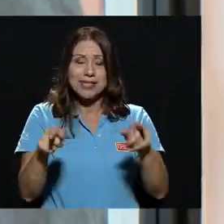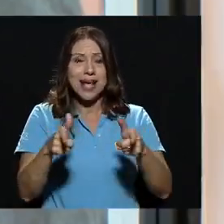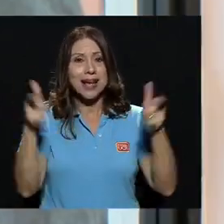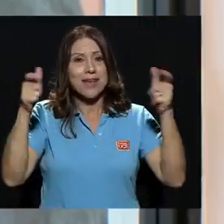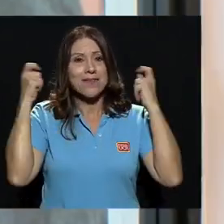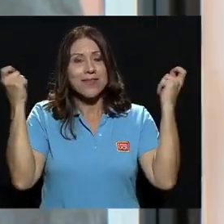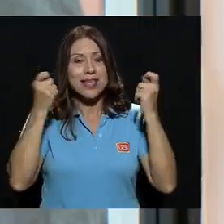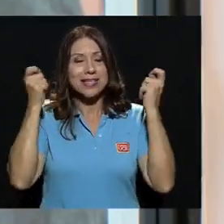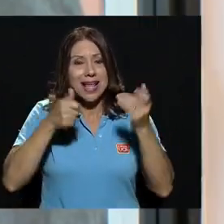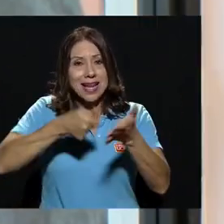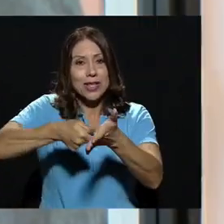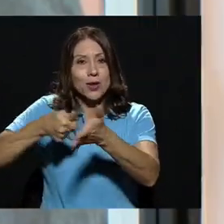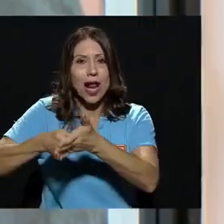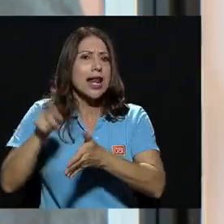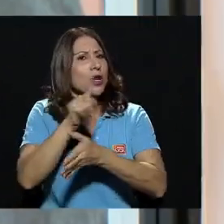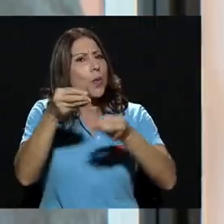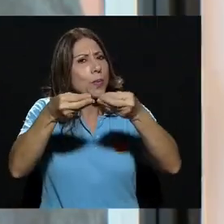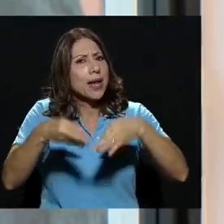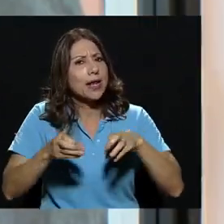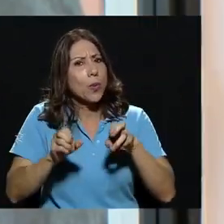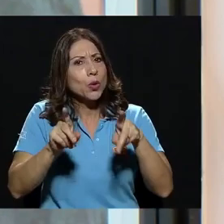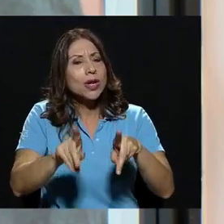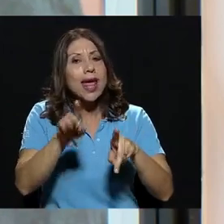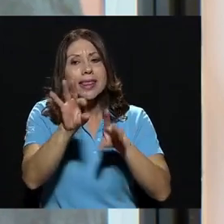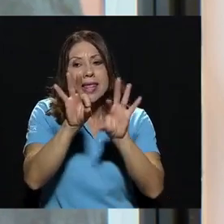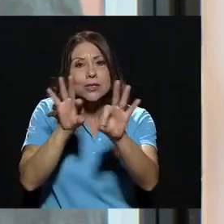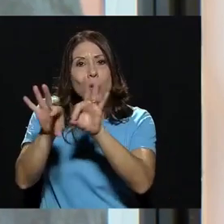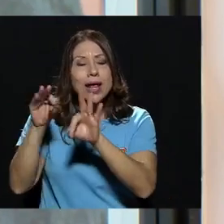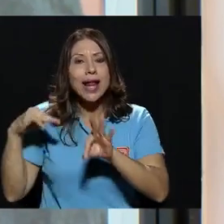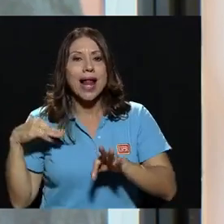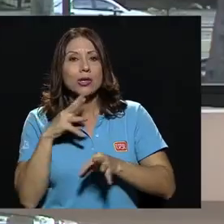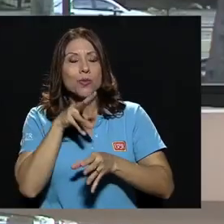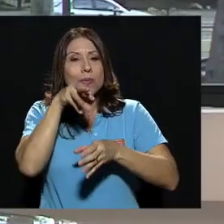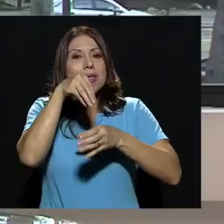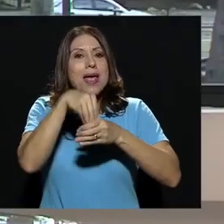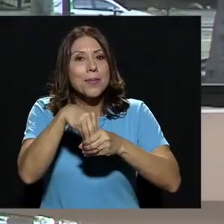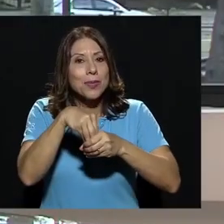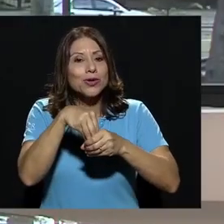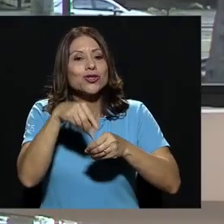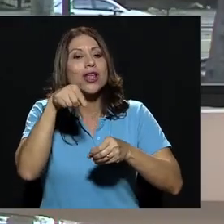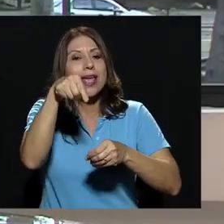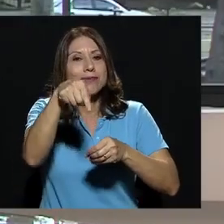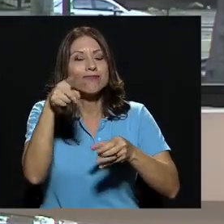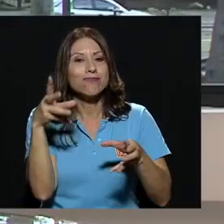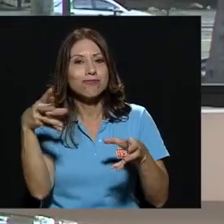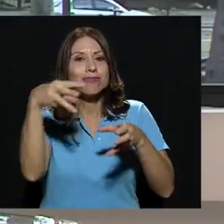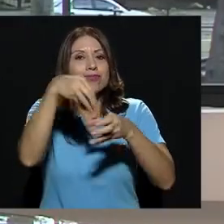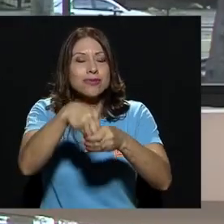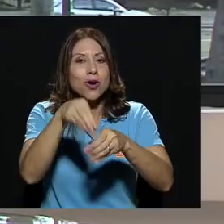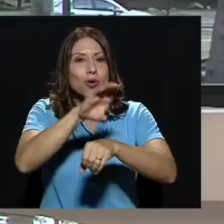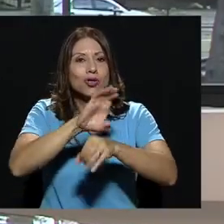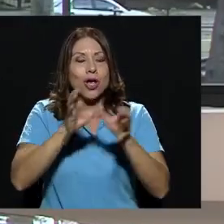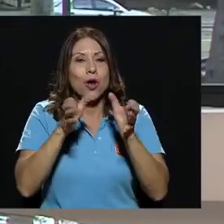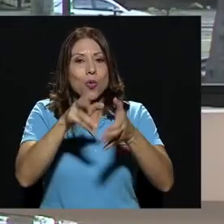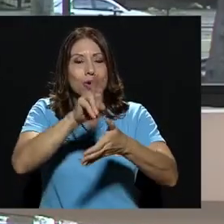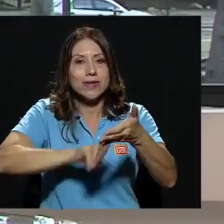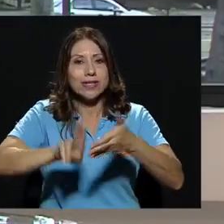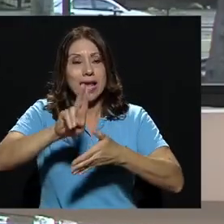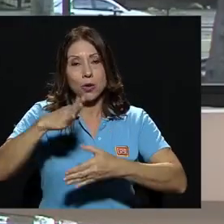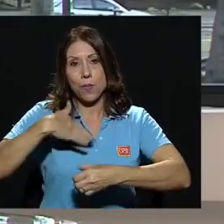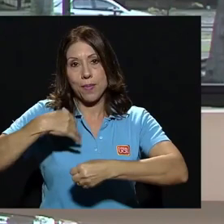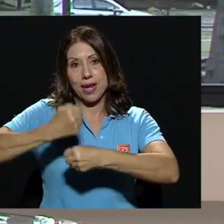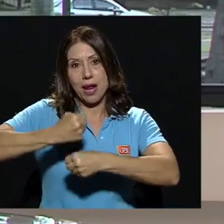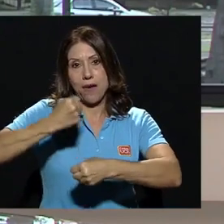No pierda esta linda oportunidad de escoger a los miembros que vamos para el consejo universitario. Mi labor